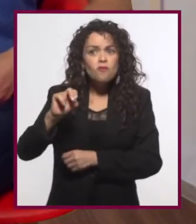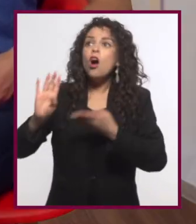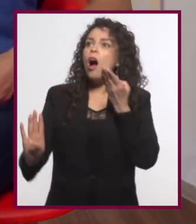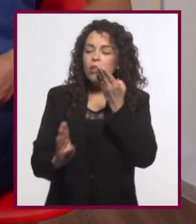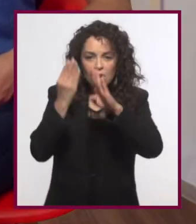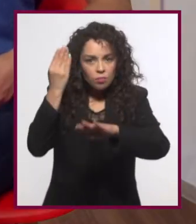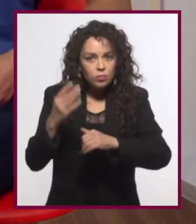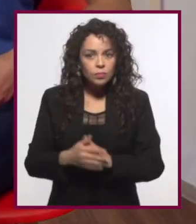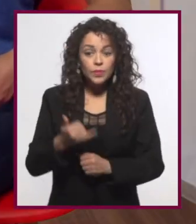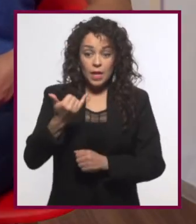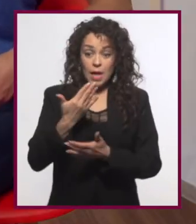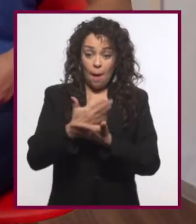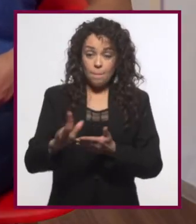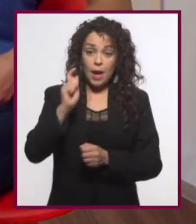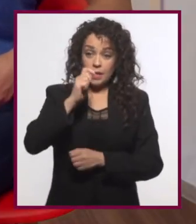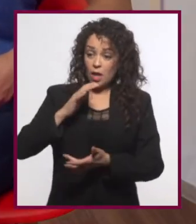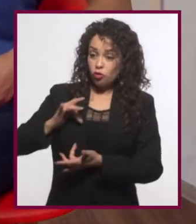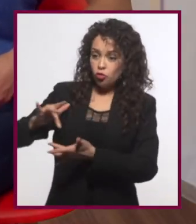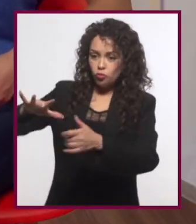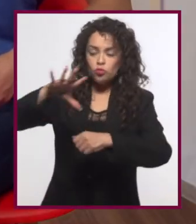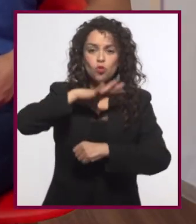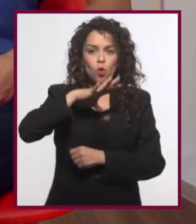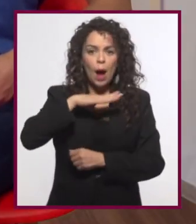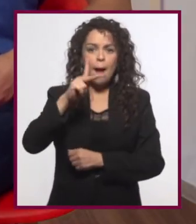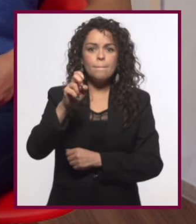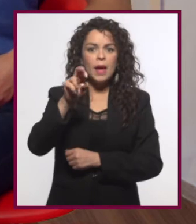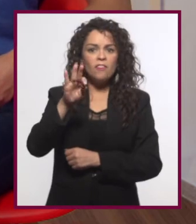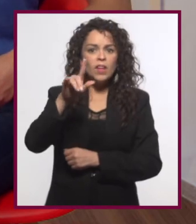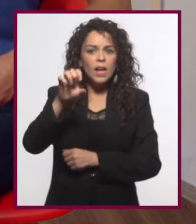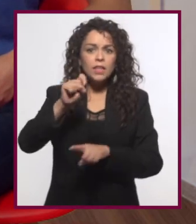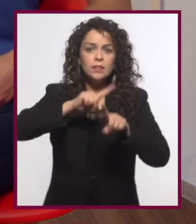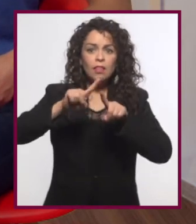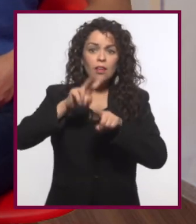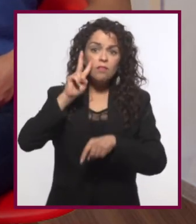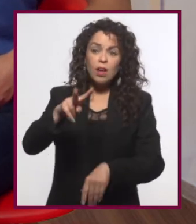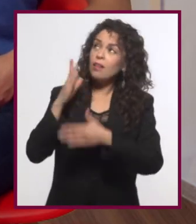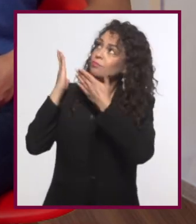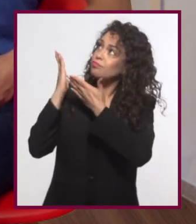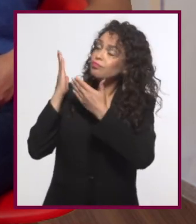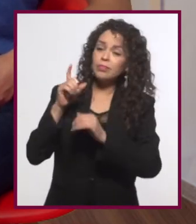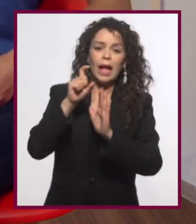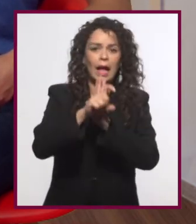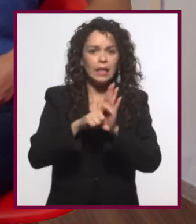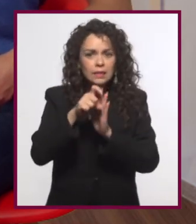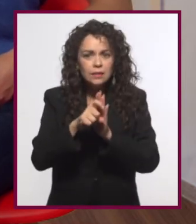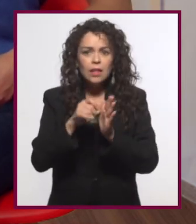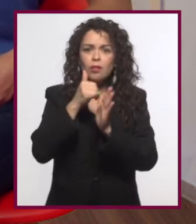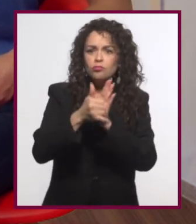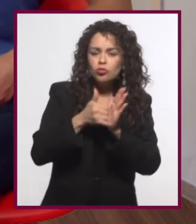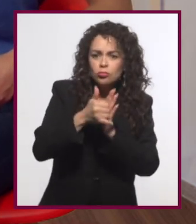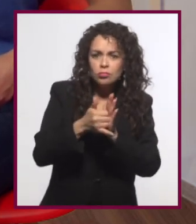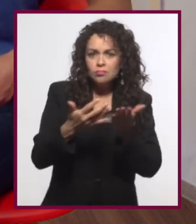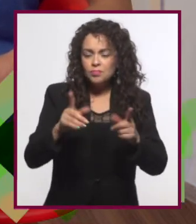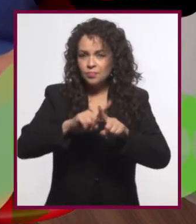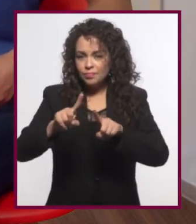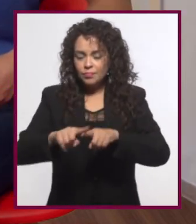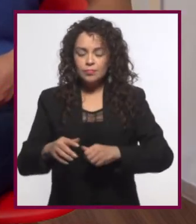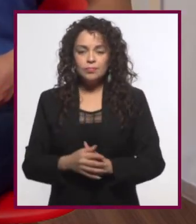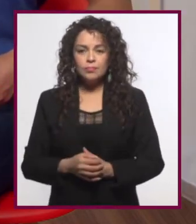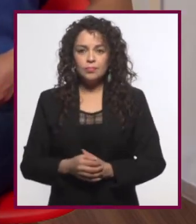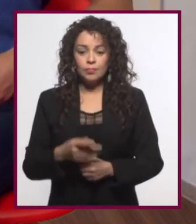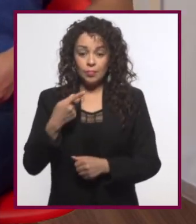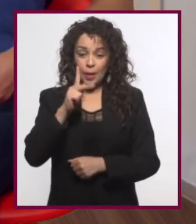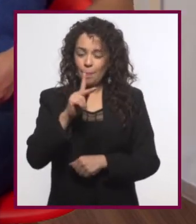Además, hay millones de perfiles en redes sociales como YouTube, Fluxer, TikTok e Instagram que se valen más de la imagen.